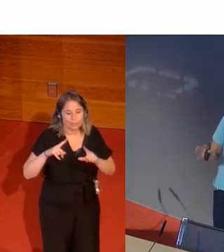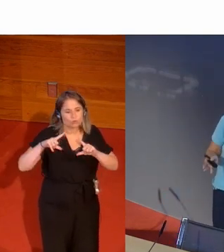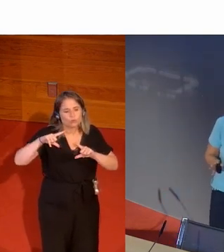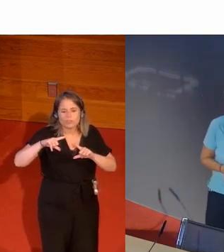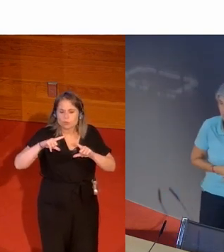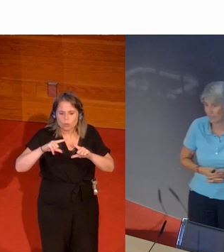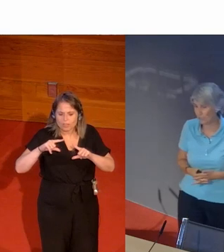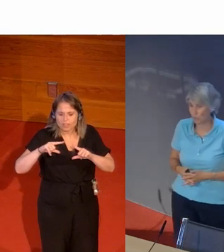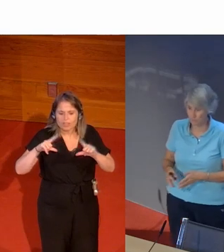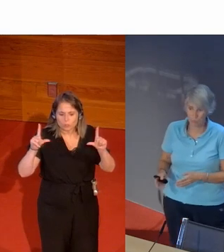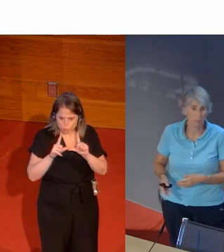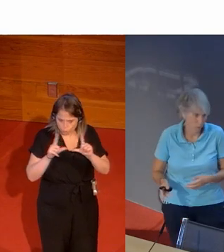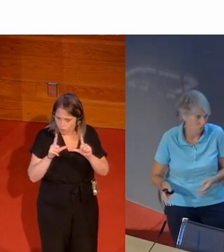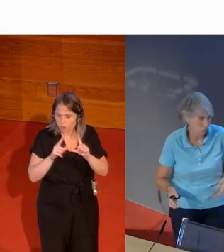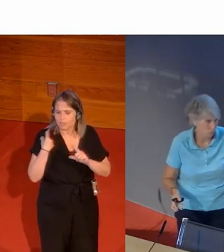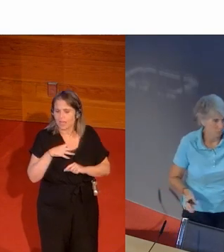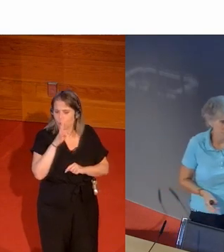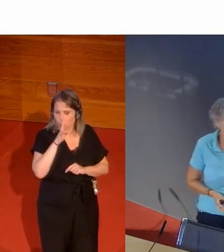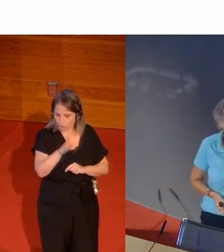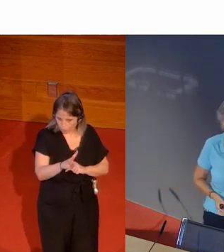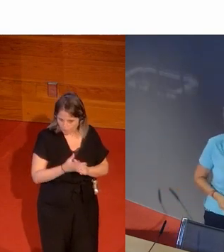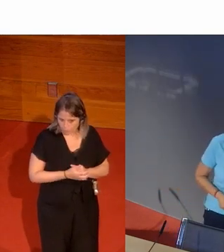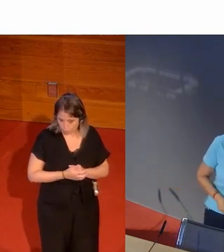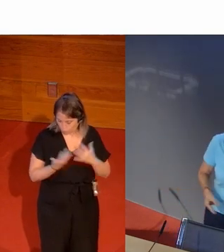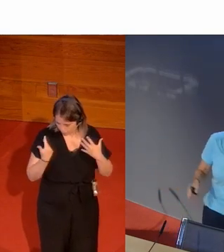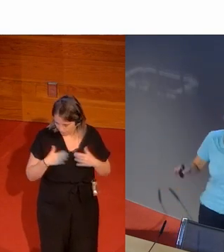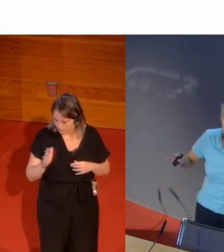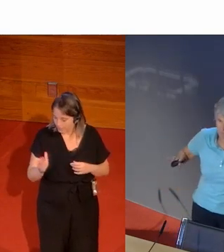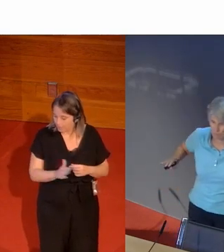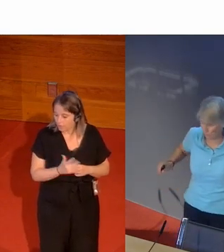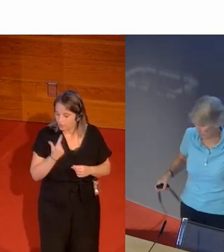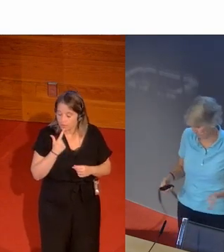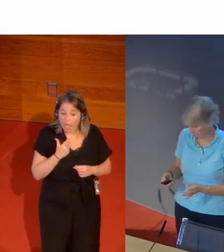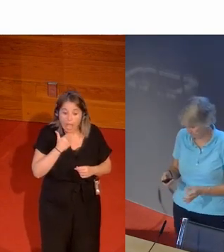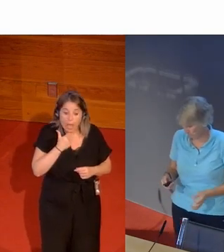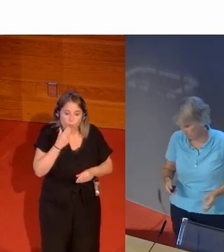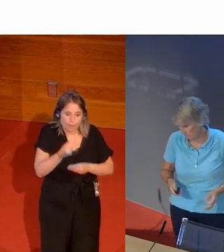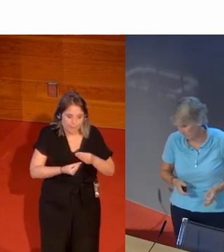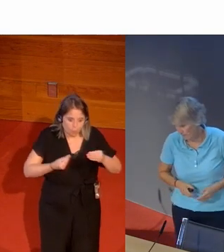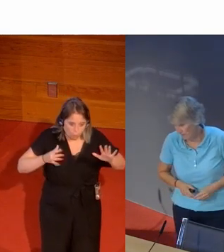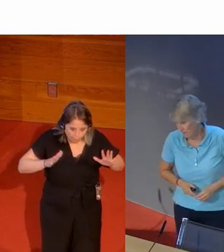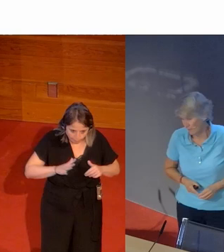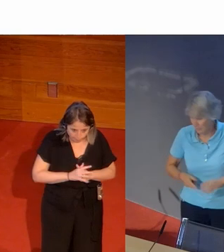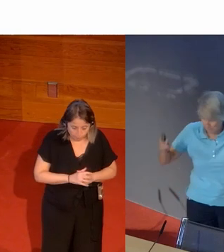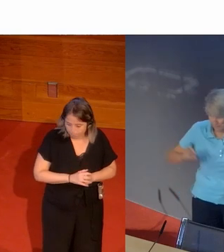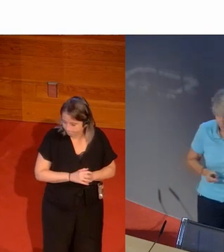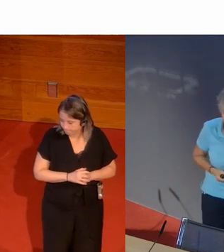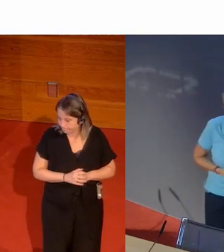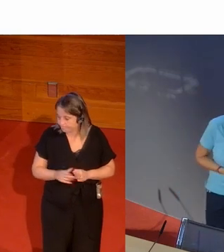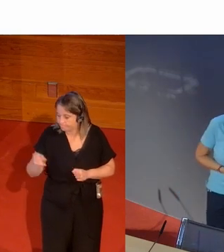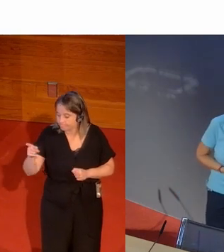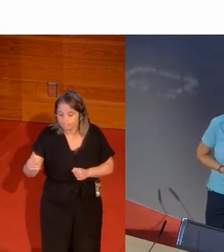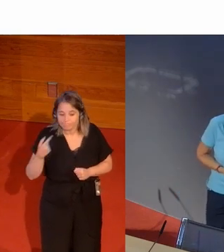poco rarito pero pero oye los tuit también salieron dicen algo habremos mejorado la